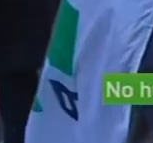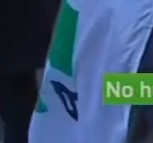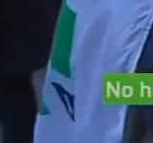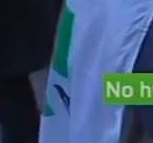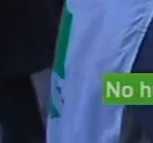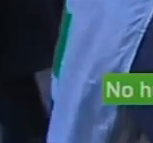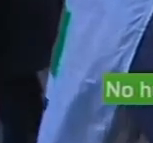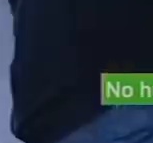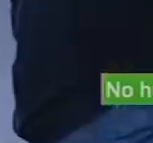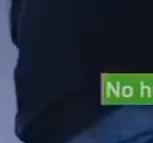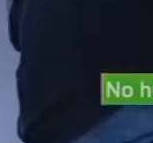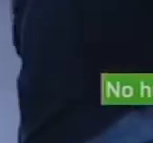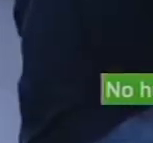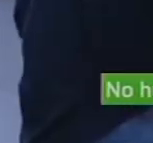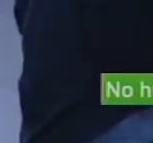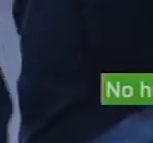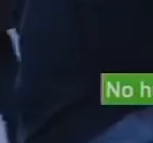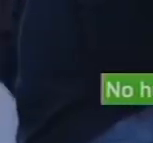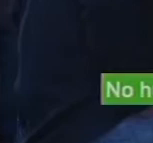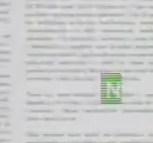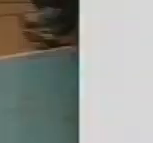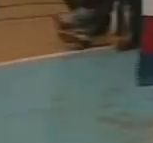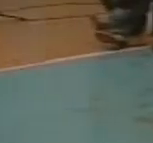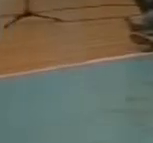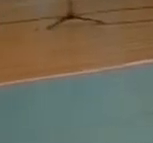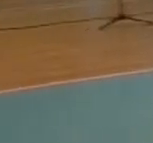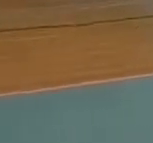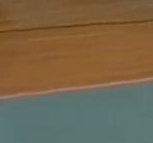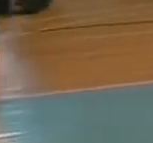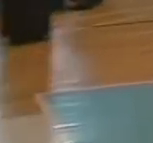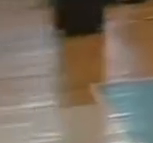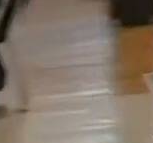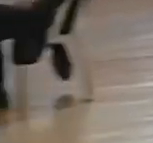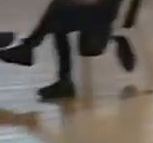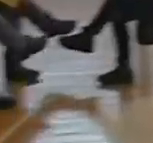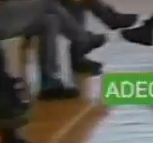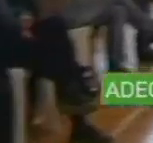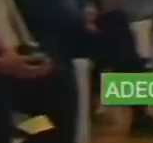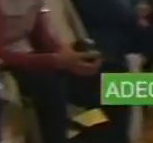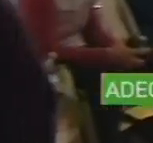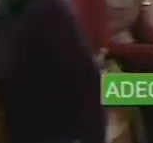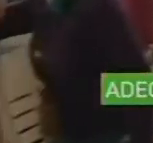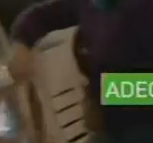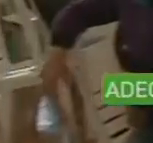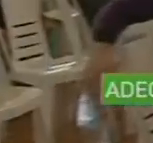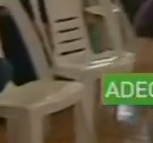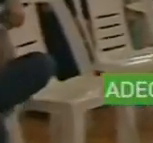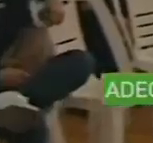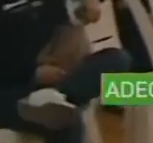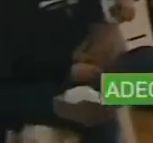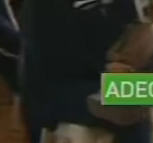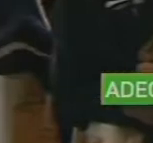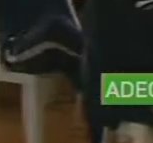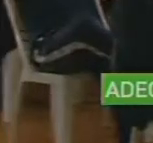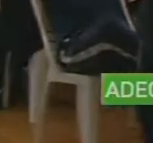Y se mantiene el paro general para el próximo mes de septiembre Los servicios municipales estuvieron afectados por una asamblea